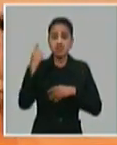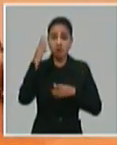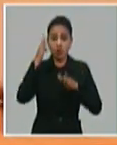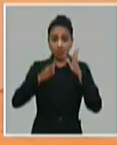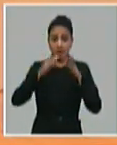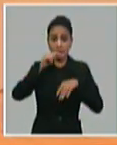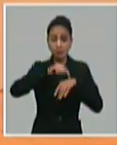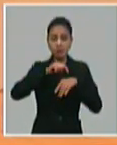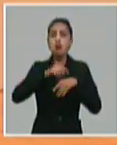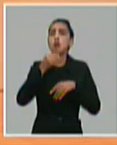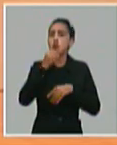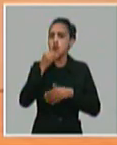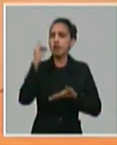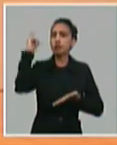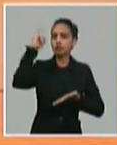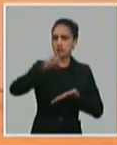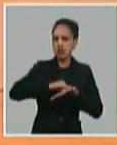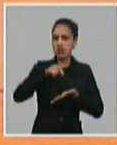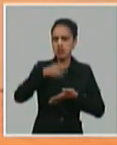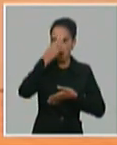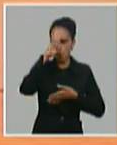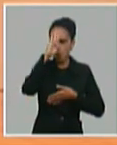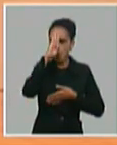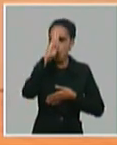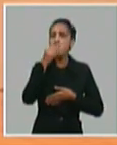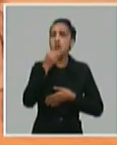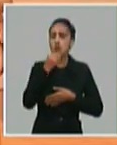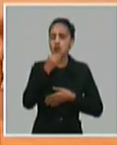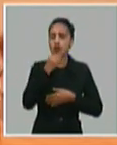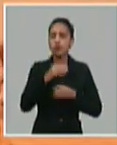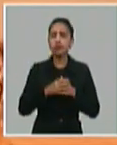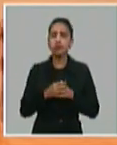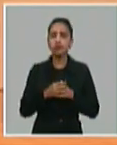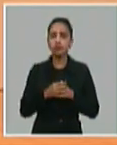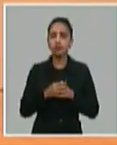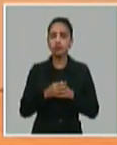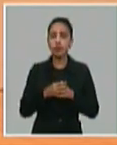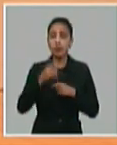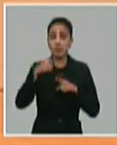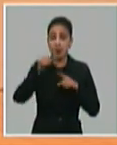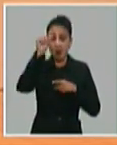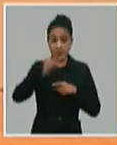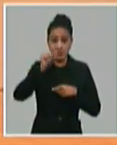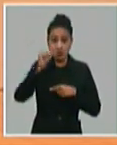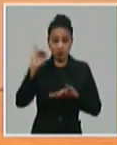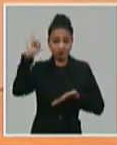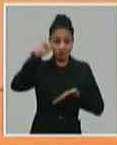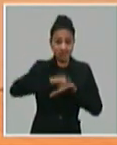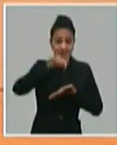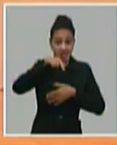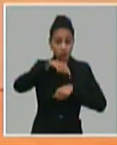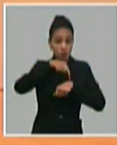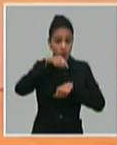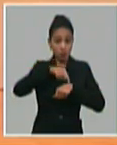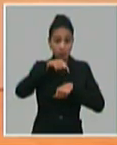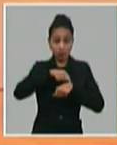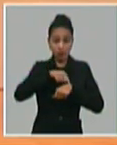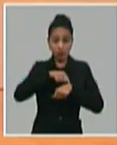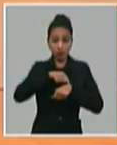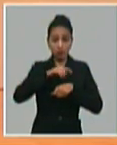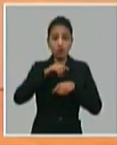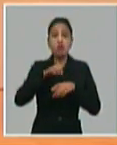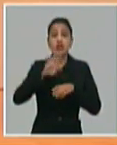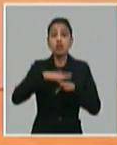podrán regresar en el momento que así se lo permita. Pero el que regrese ahora en estos momentos, está claro que